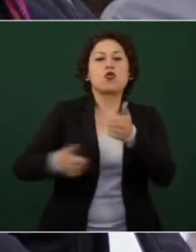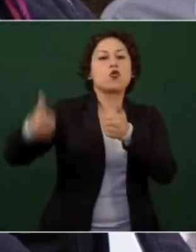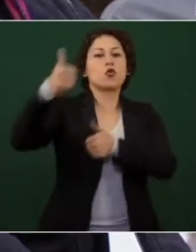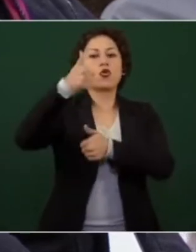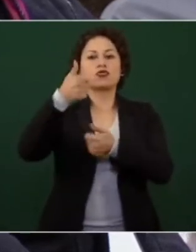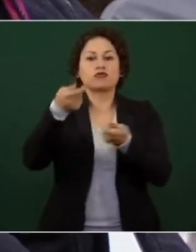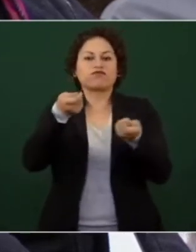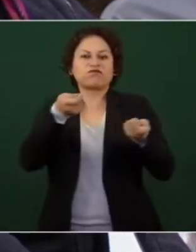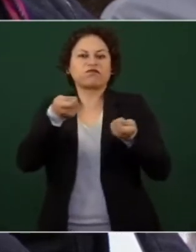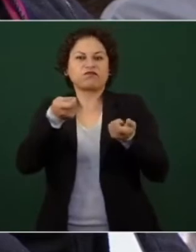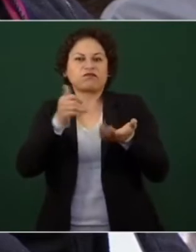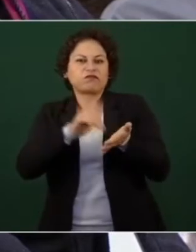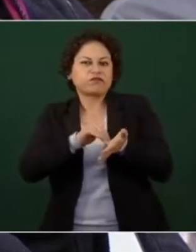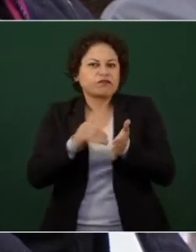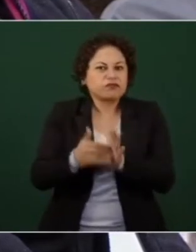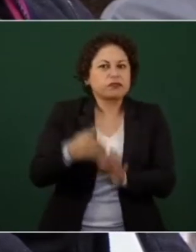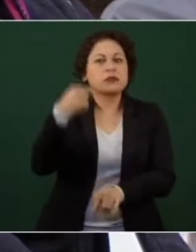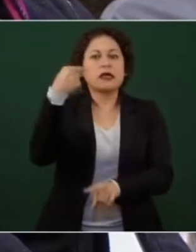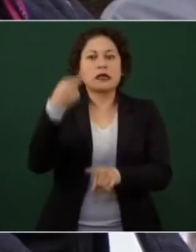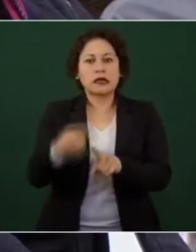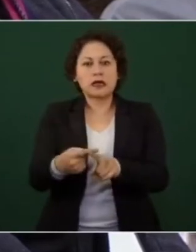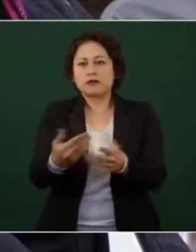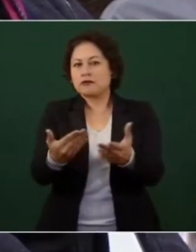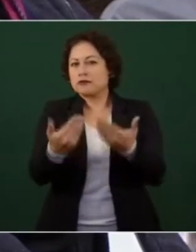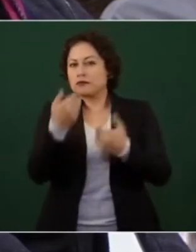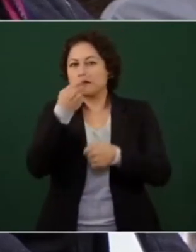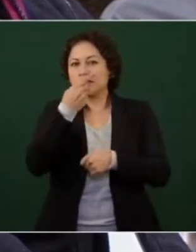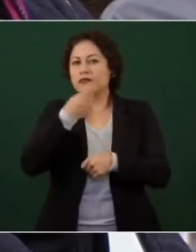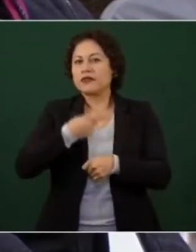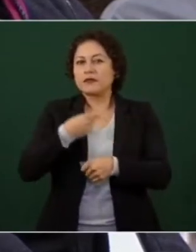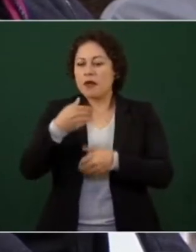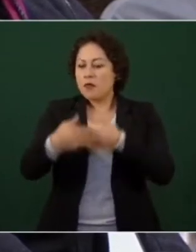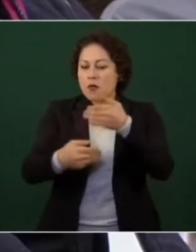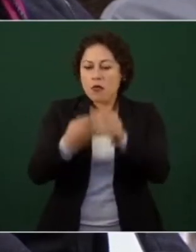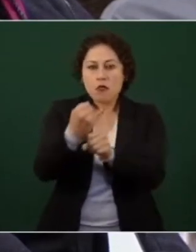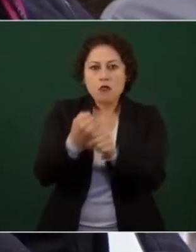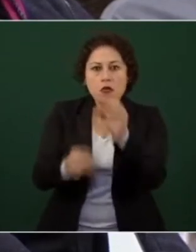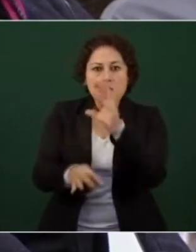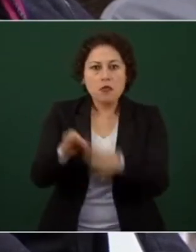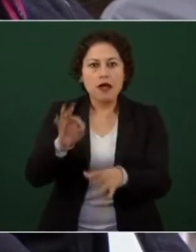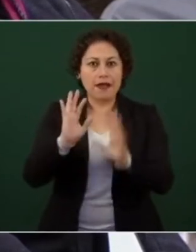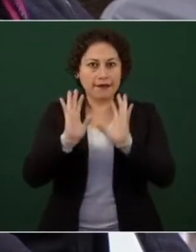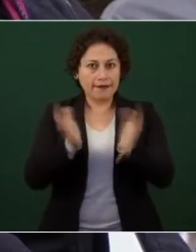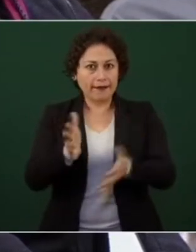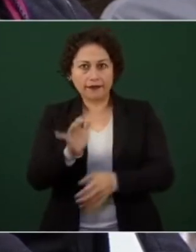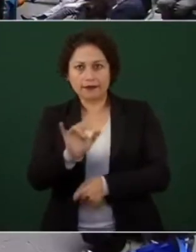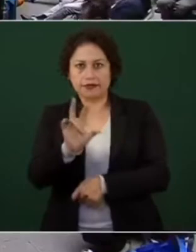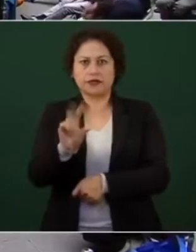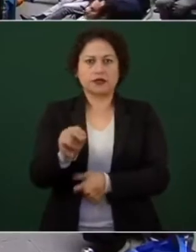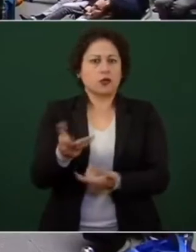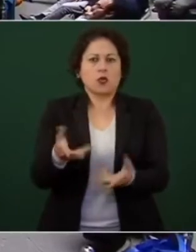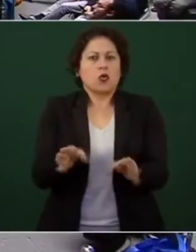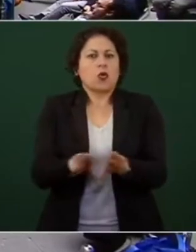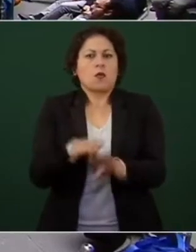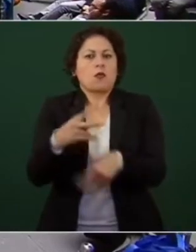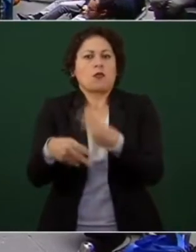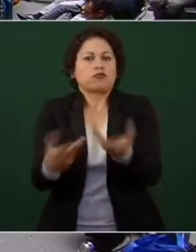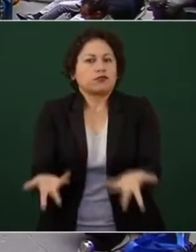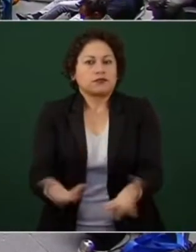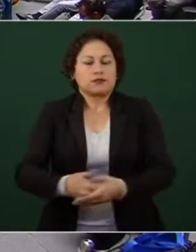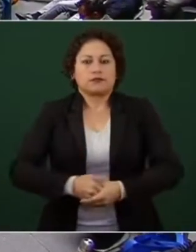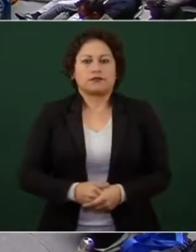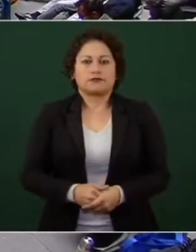hay detrás ¿hay avances al respecto? ¿no hay? ¿cuál es el punto en donde estamos ahorita en ese caso? Se sigue